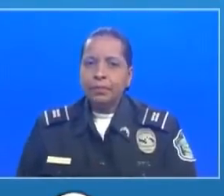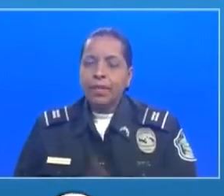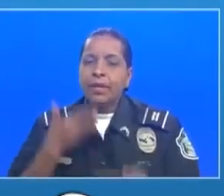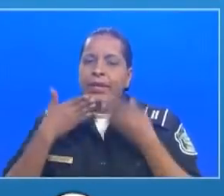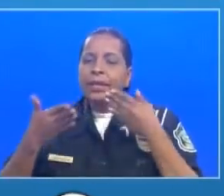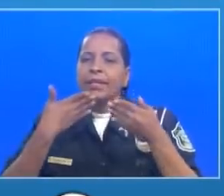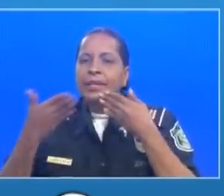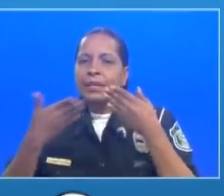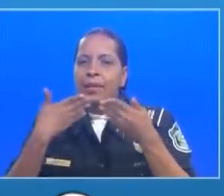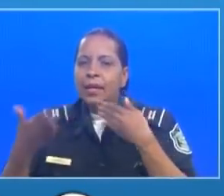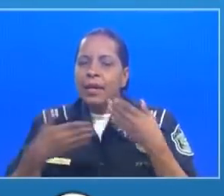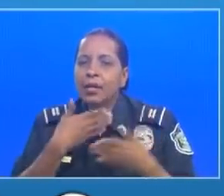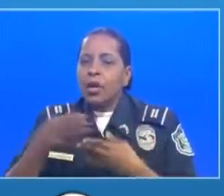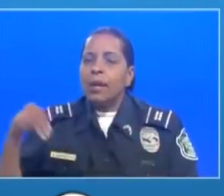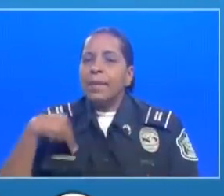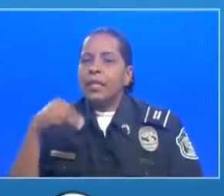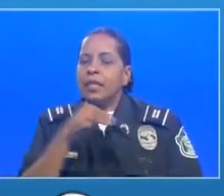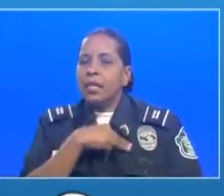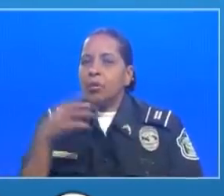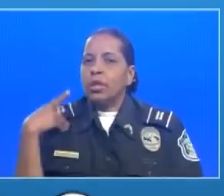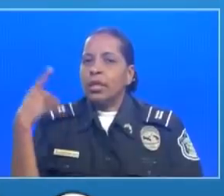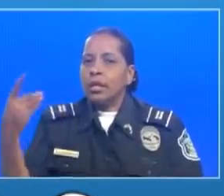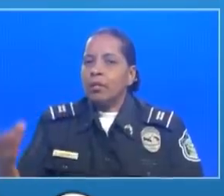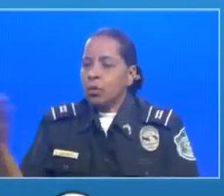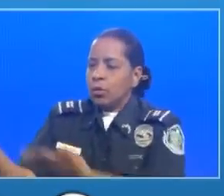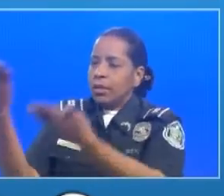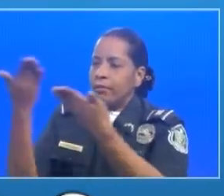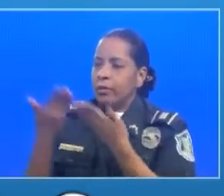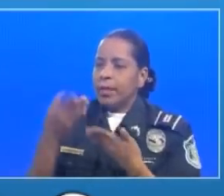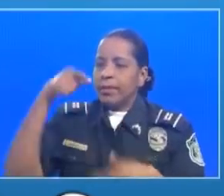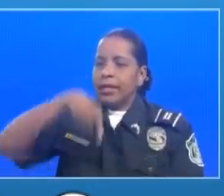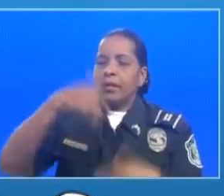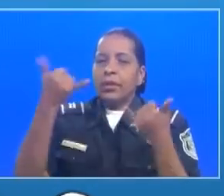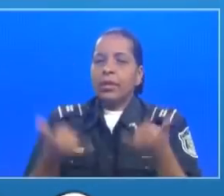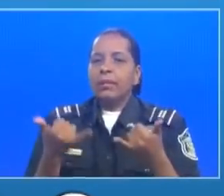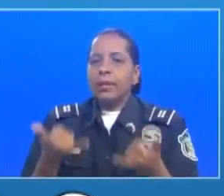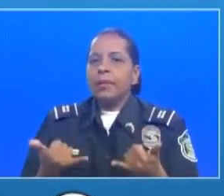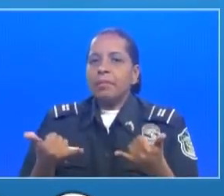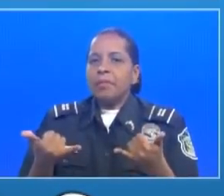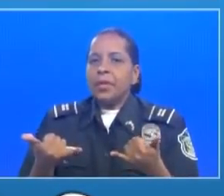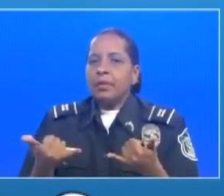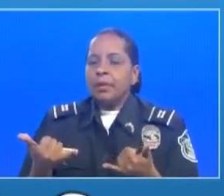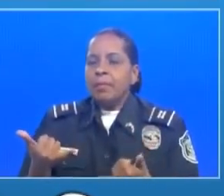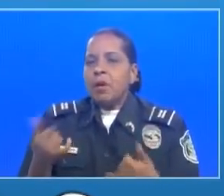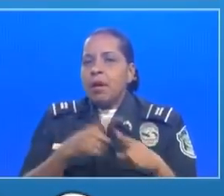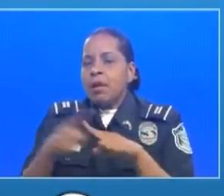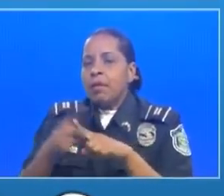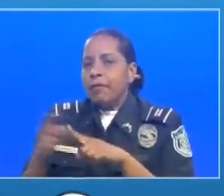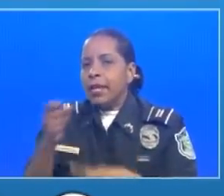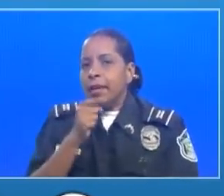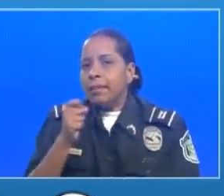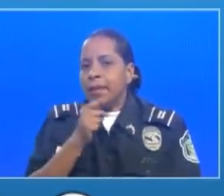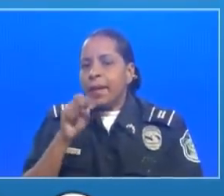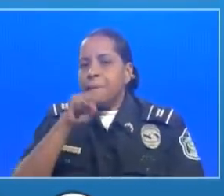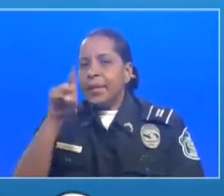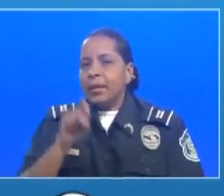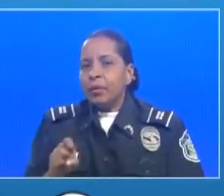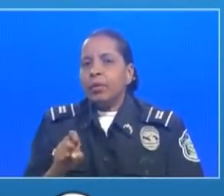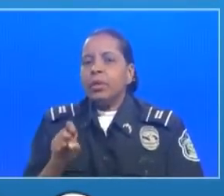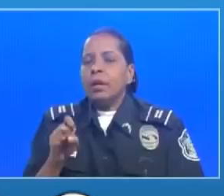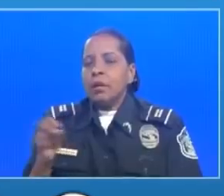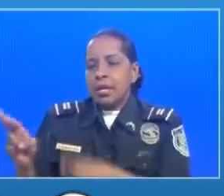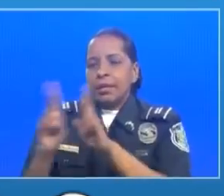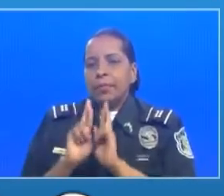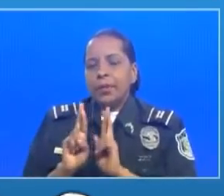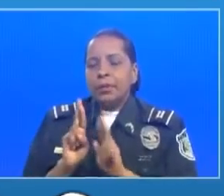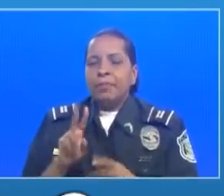agradecemos a los ministros y directores por el informe que han brindado ahora abrimos la participación a los medios de comunicación y redes sociales con sus